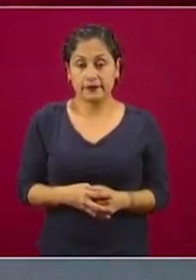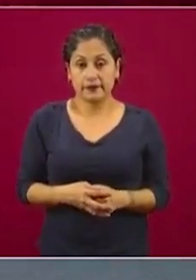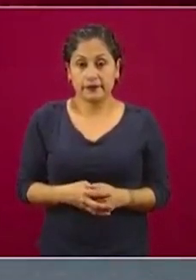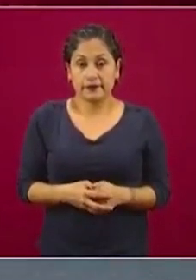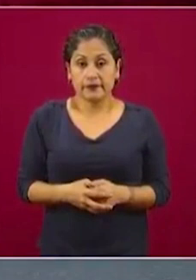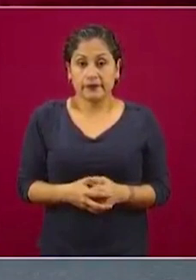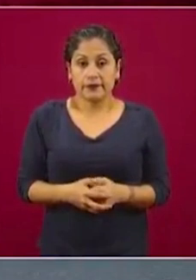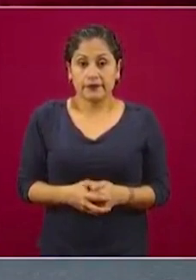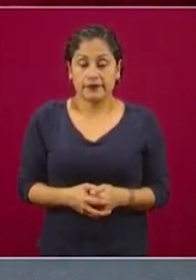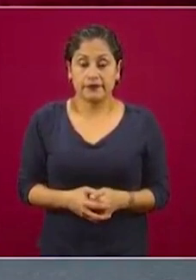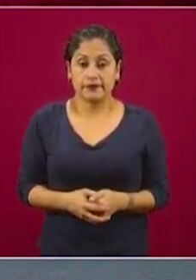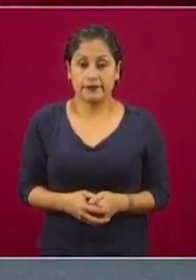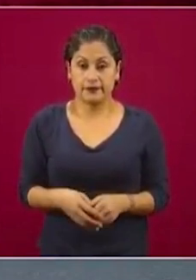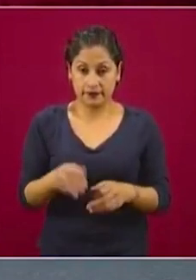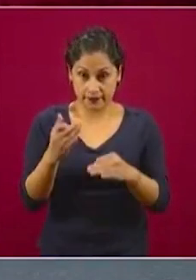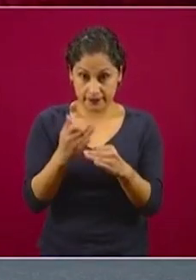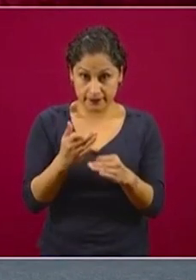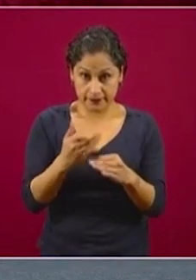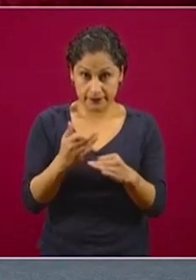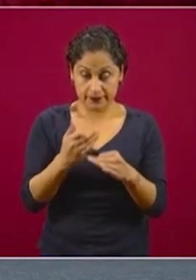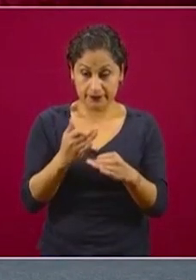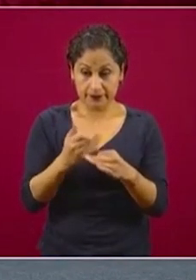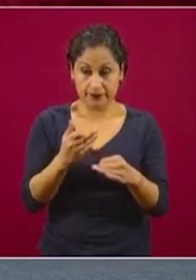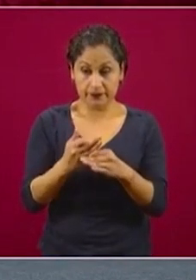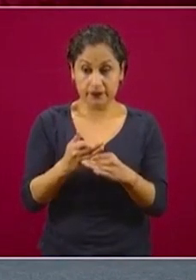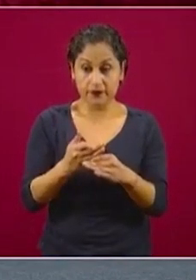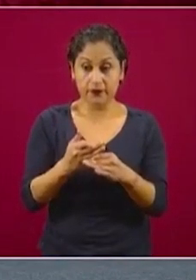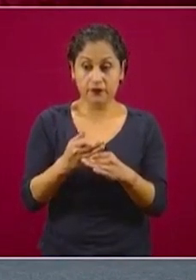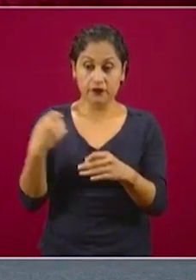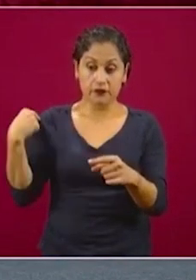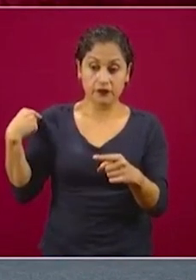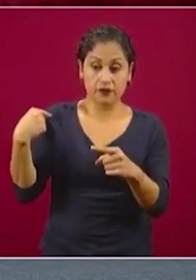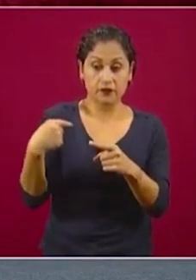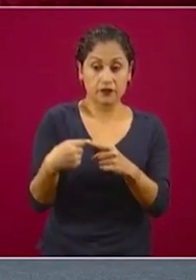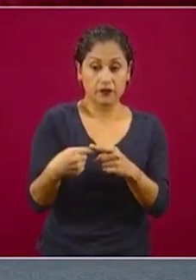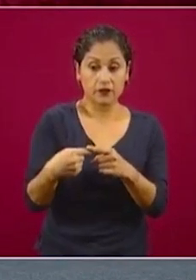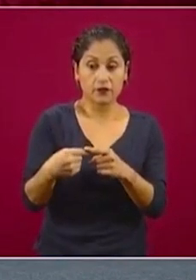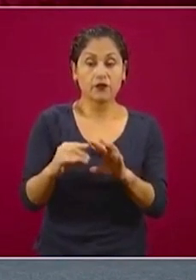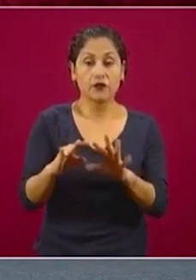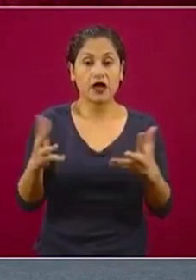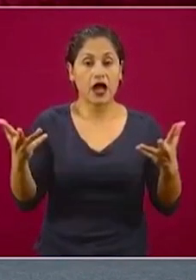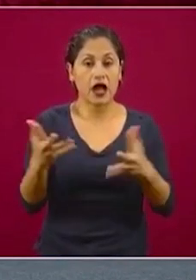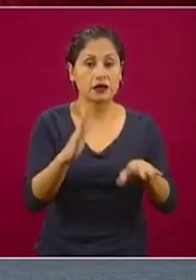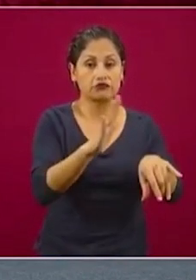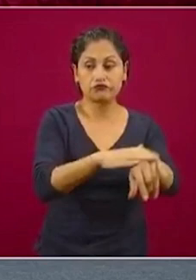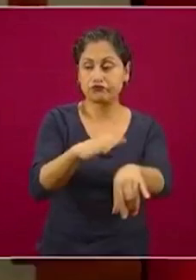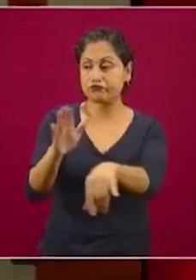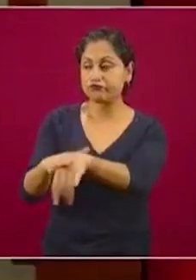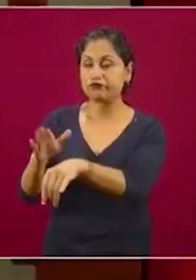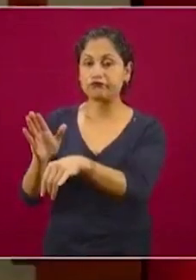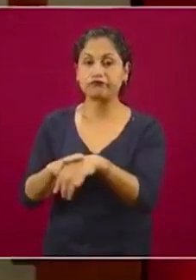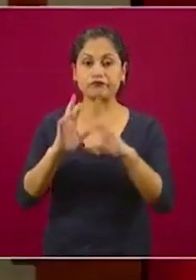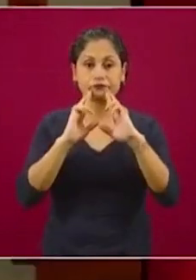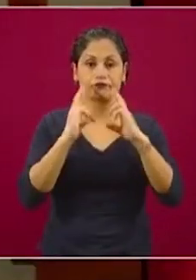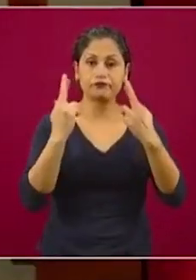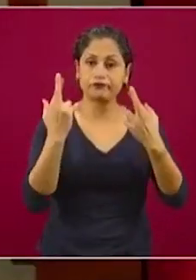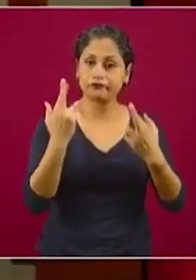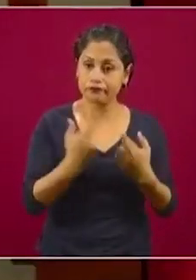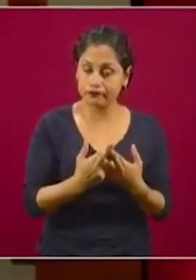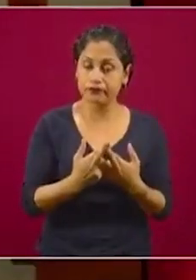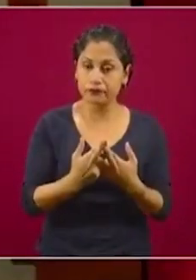A este momento hemos llevado a cabo el ejercicio democrático de asambleas hasta antes de que empezara